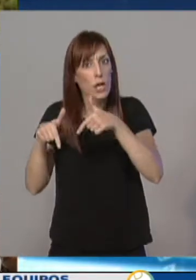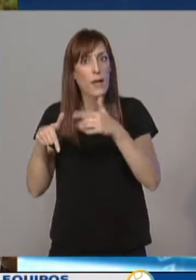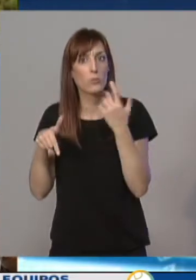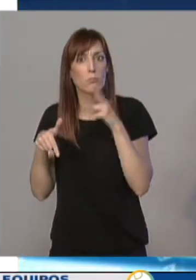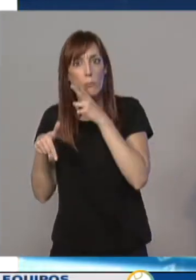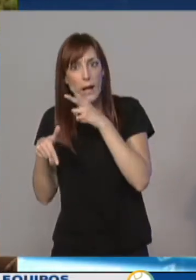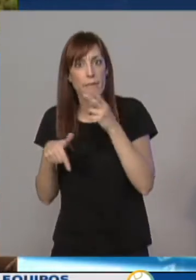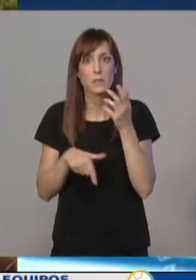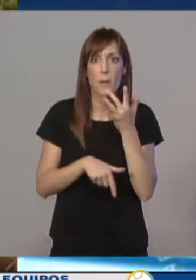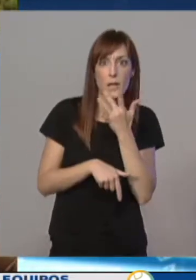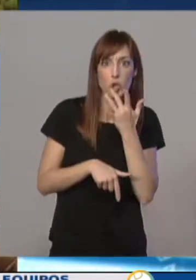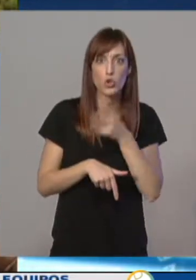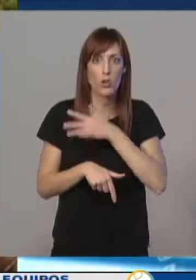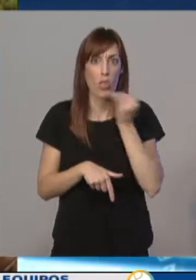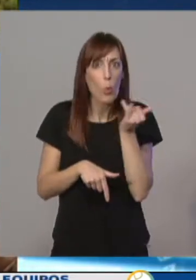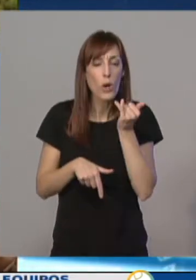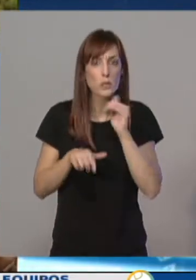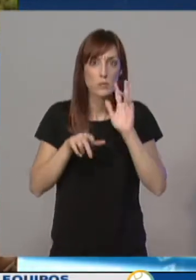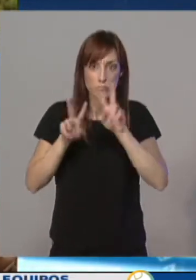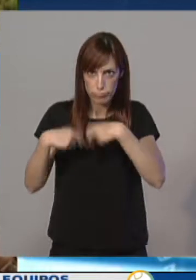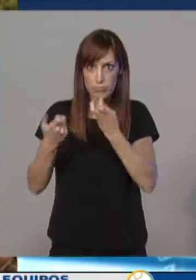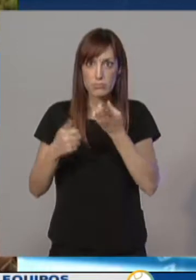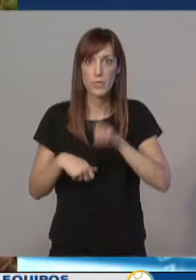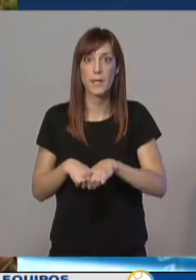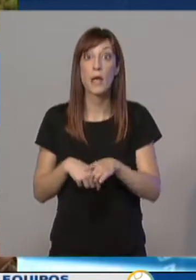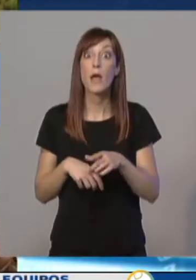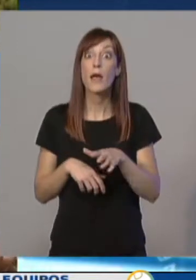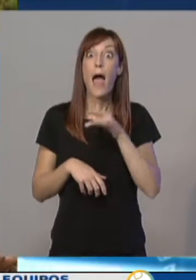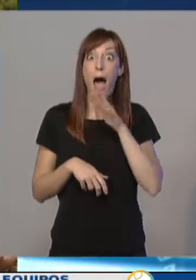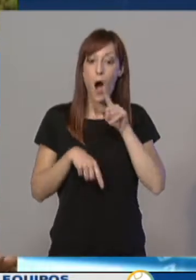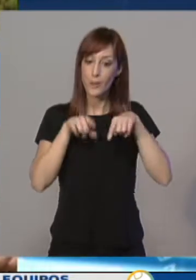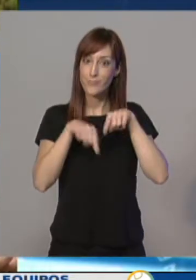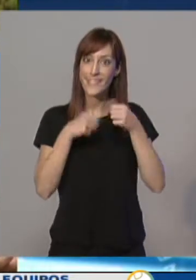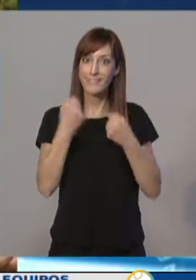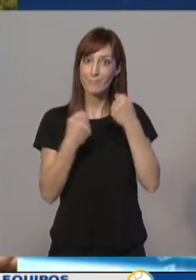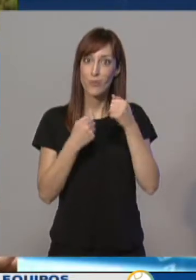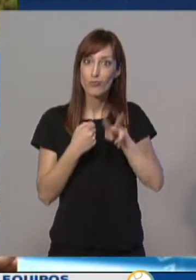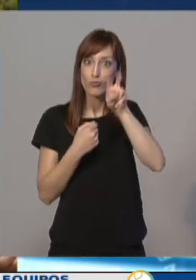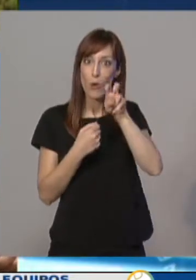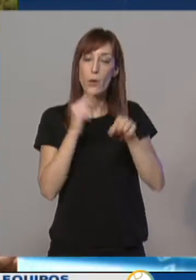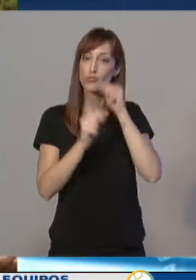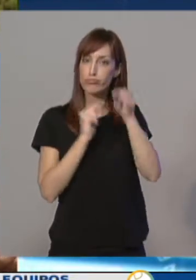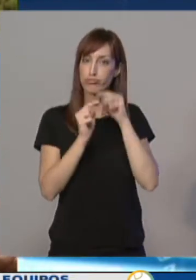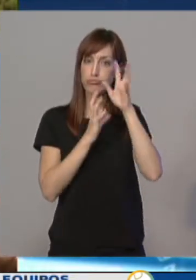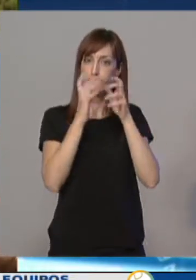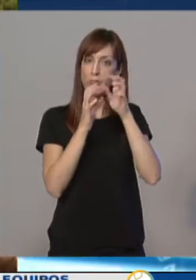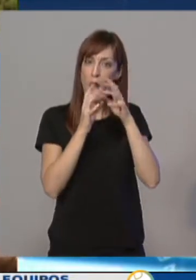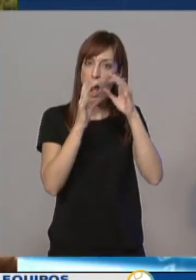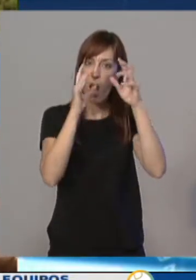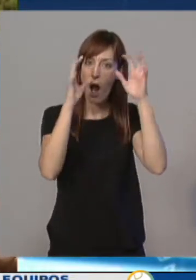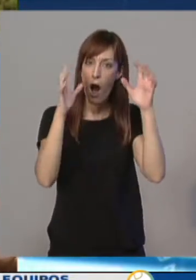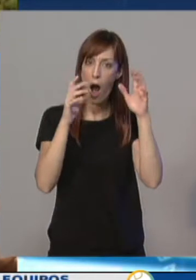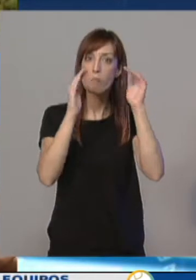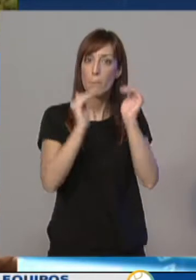y azules. También los nuevos vehículos son más sostenibles ambientalmente, tienen menos emisiones tanto de